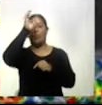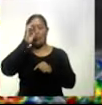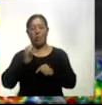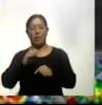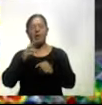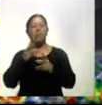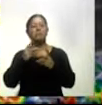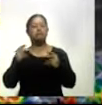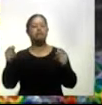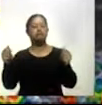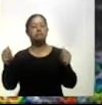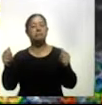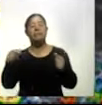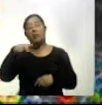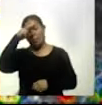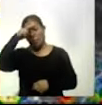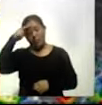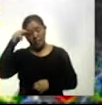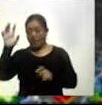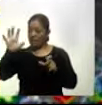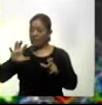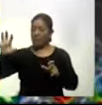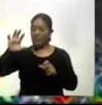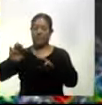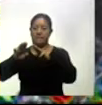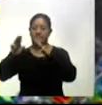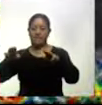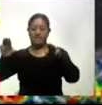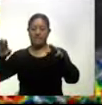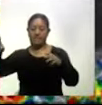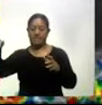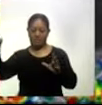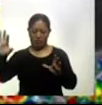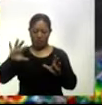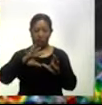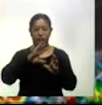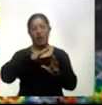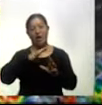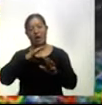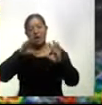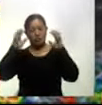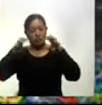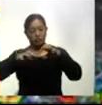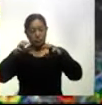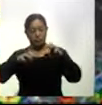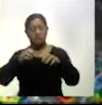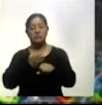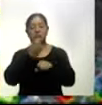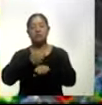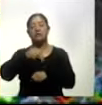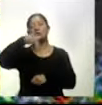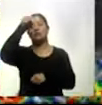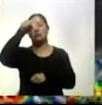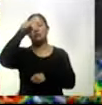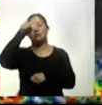en interacción con la entrada de humedad proveniente del Golfo de México ocasionarán chubascos y lluvias puntuales fuertes en los estados del norte noreste